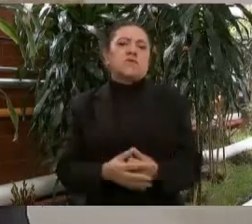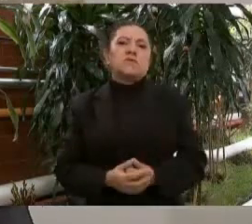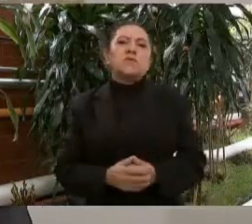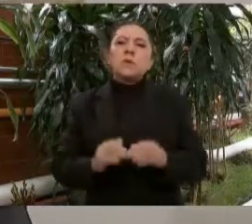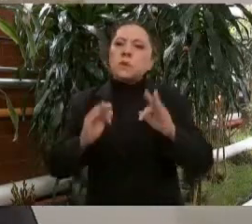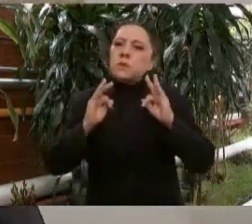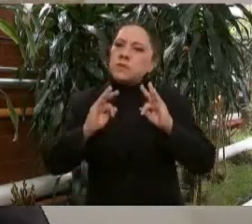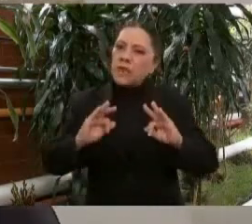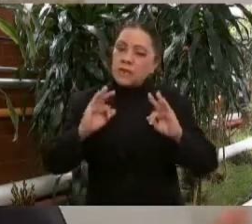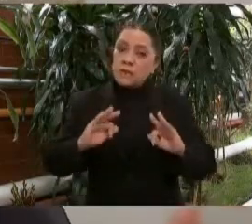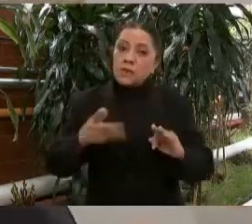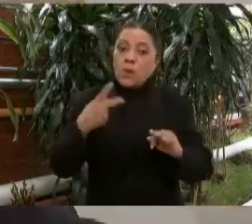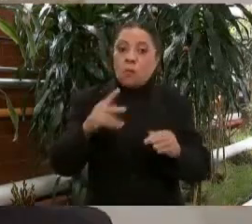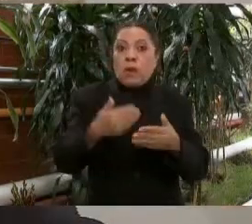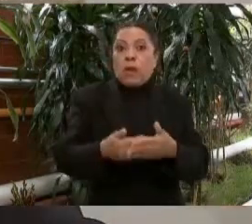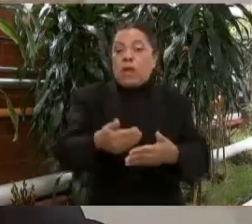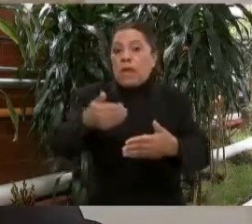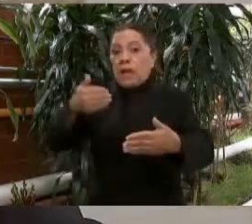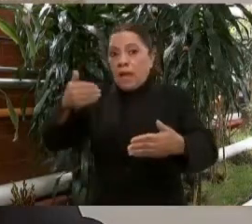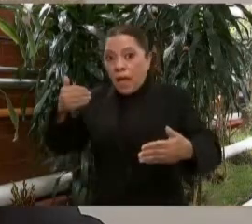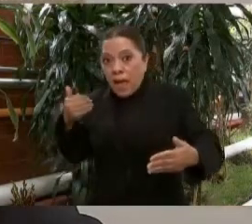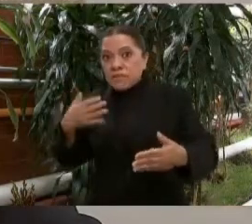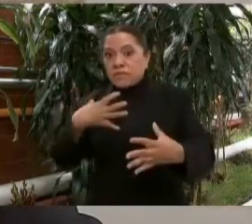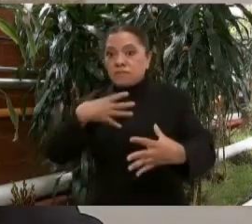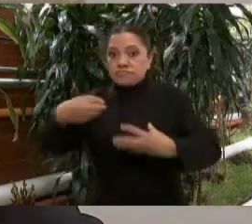desde antes de la pandemia,